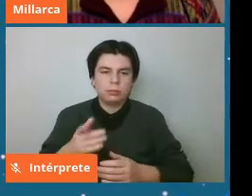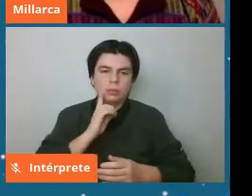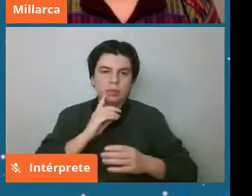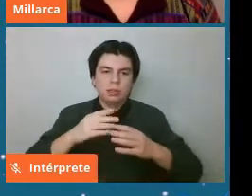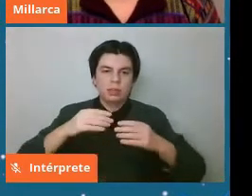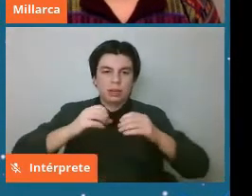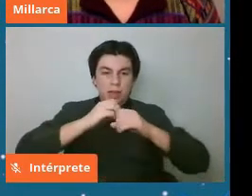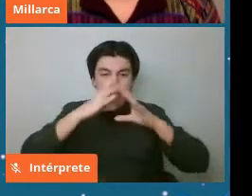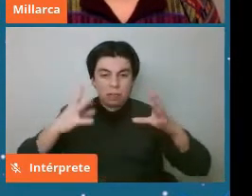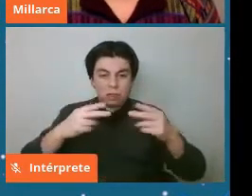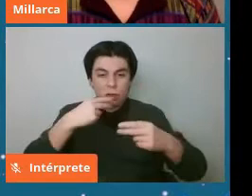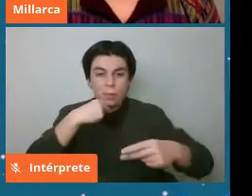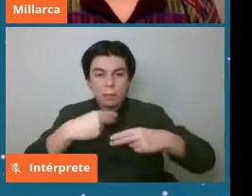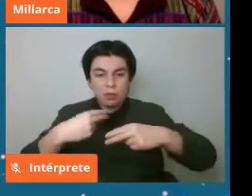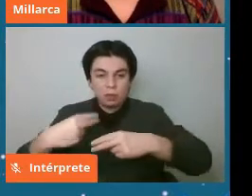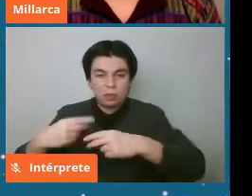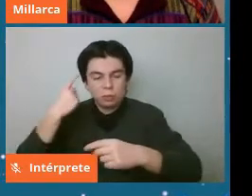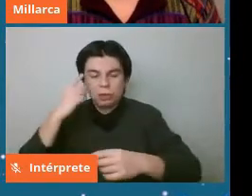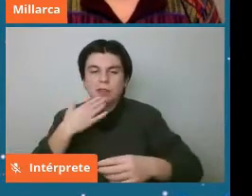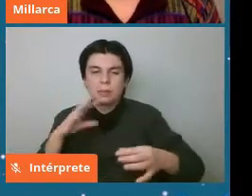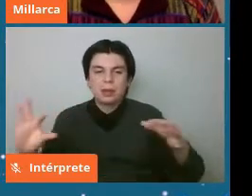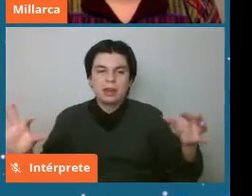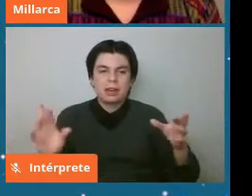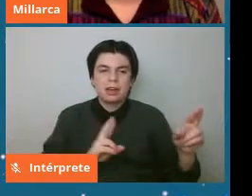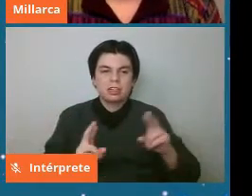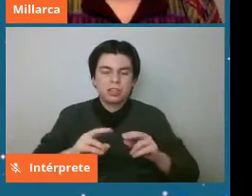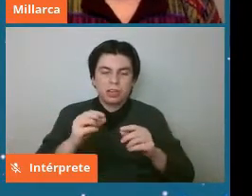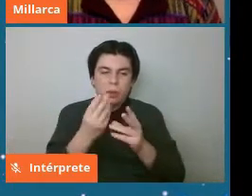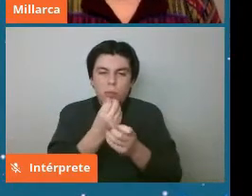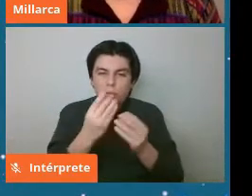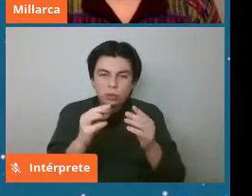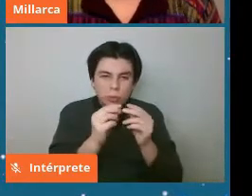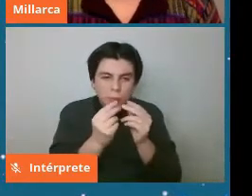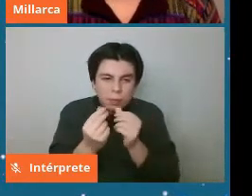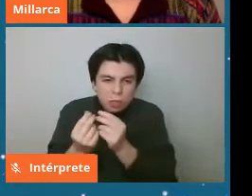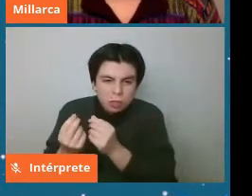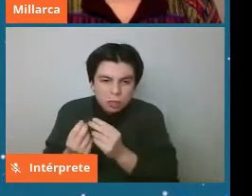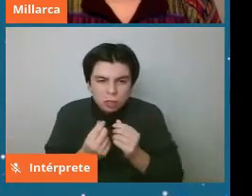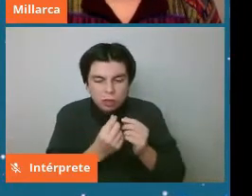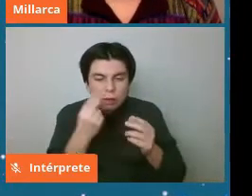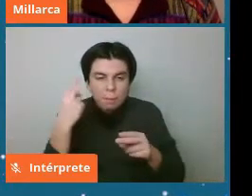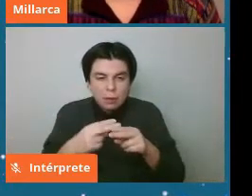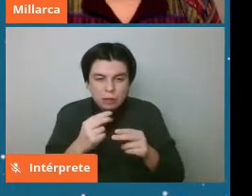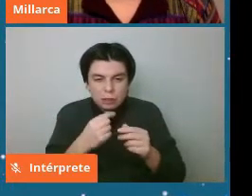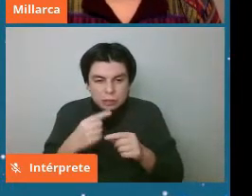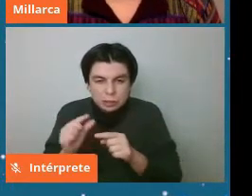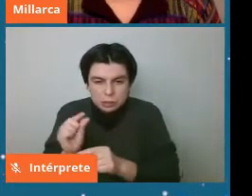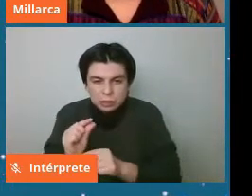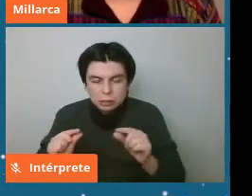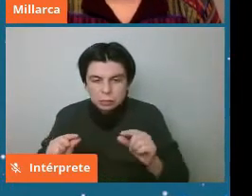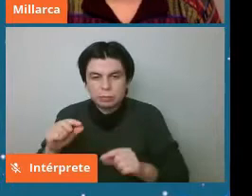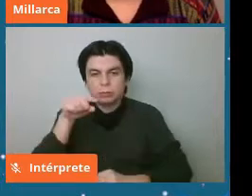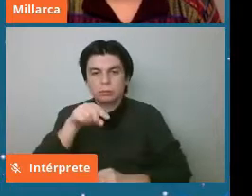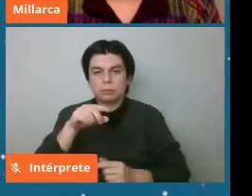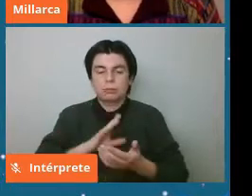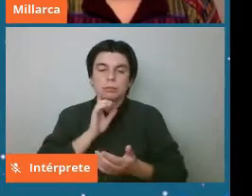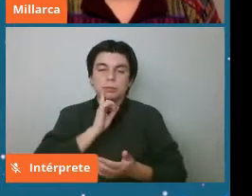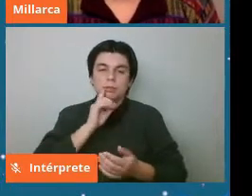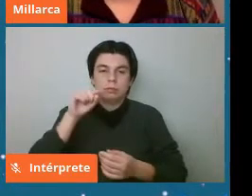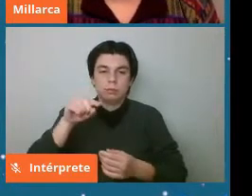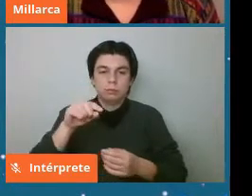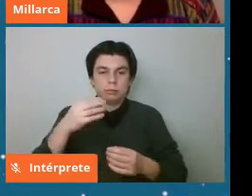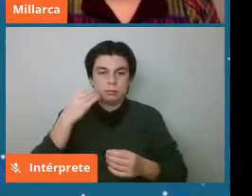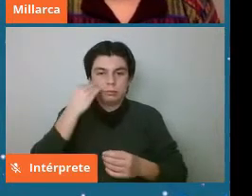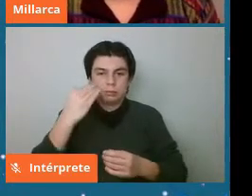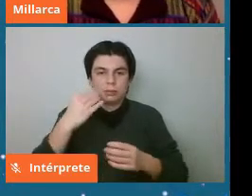micrometeoritos ahí se ven como se ven estos meteoritos en terreno este es el que les digo que ya están